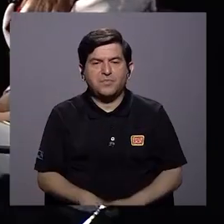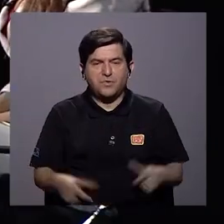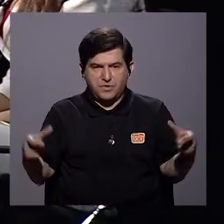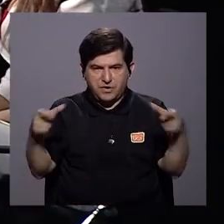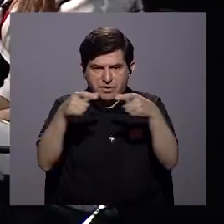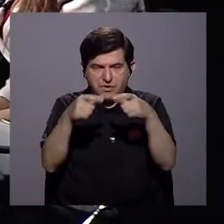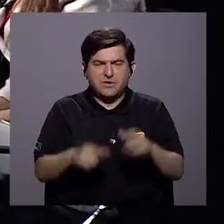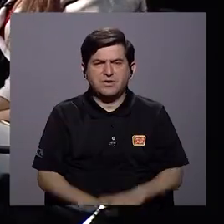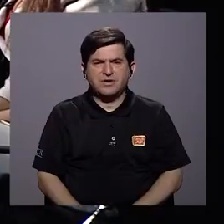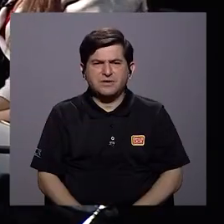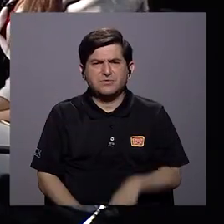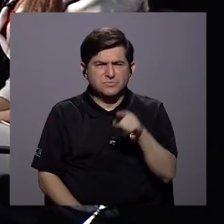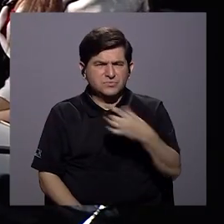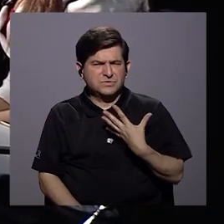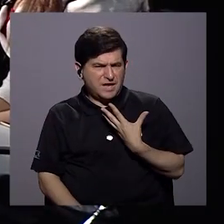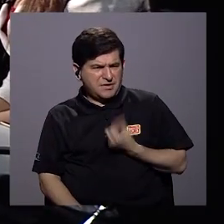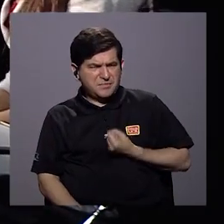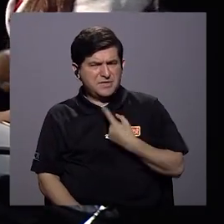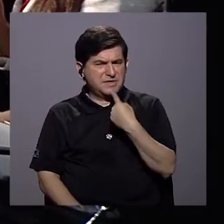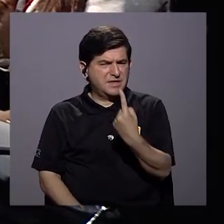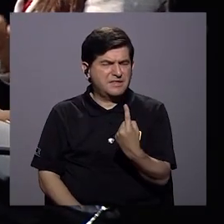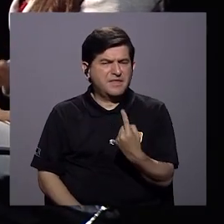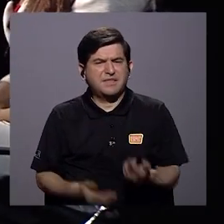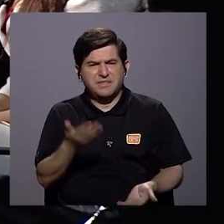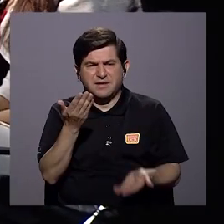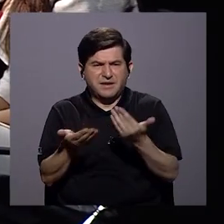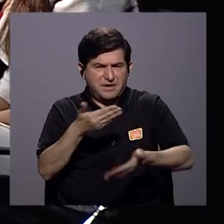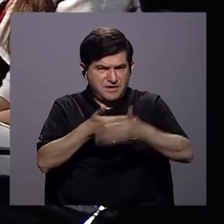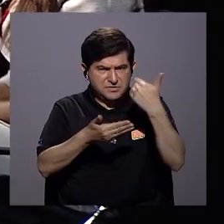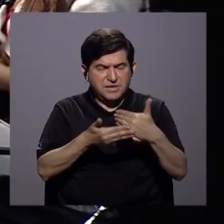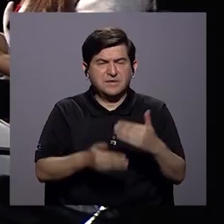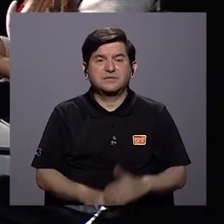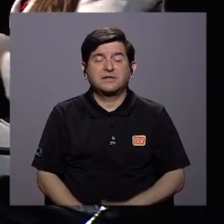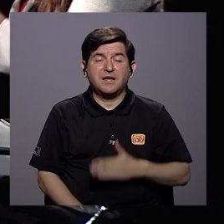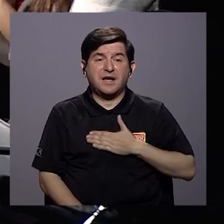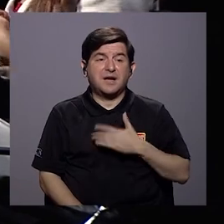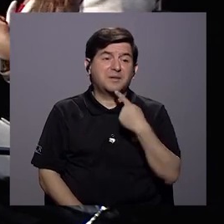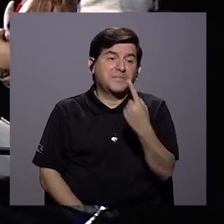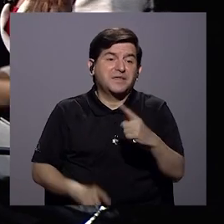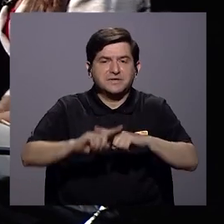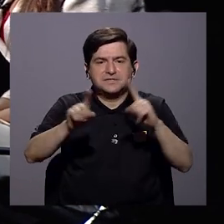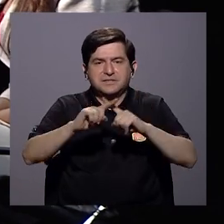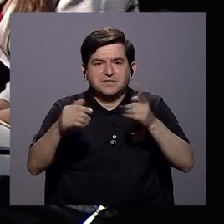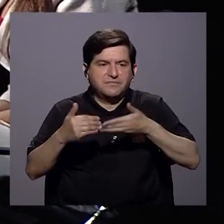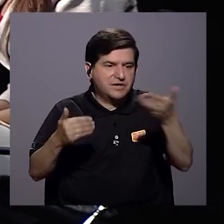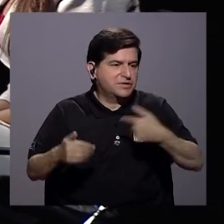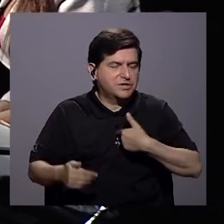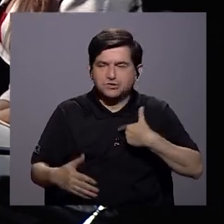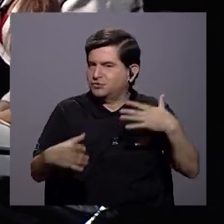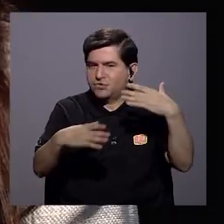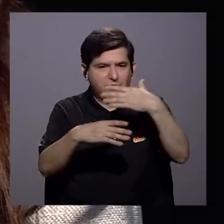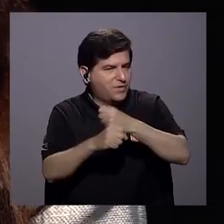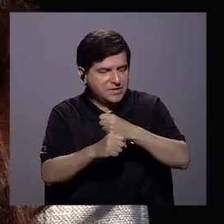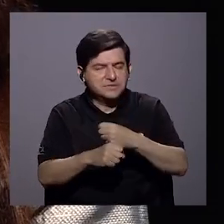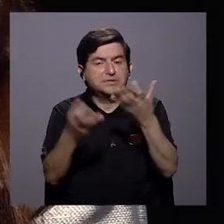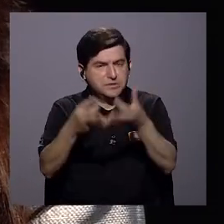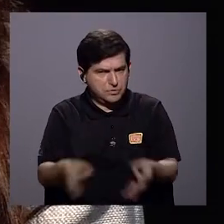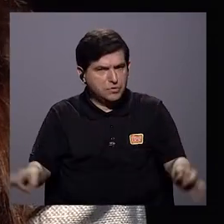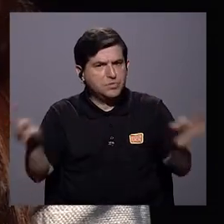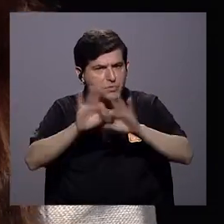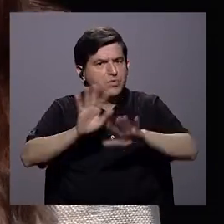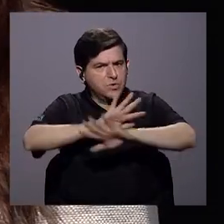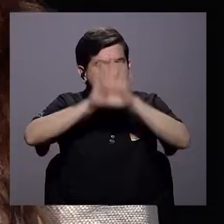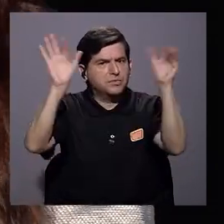¿Se arrepiente de alguna declaración que haya dado, ministra? Bueno, debo aclarar que se me han atribuido declaraciones que no he dado, y eso sí es muy